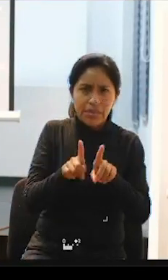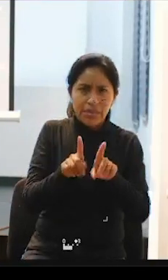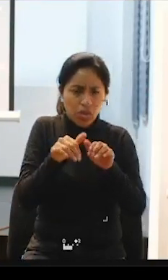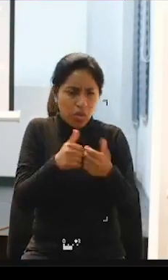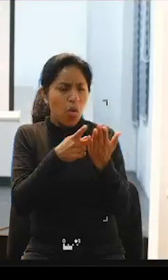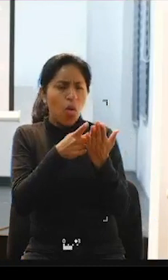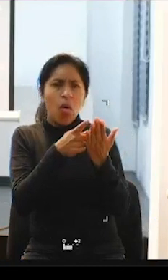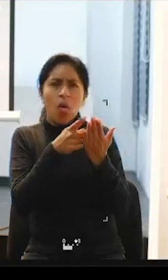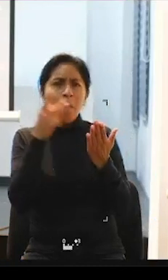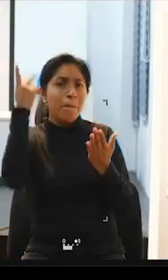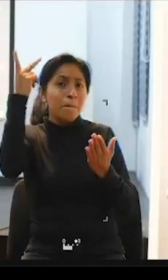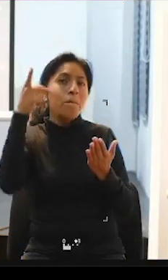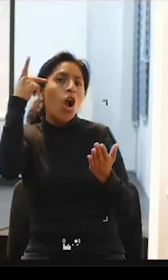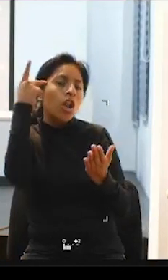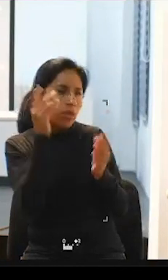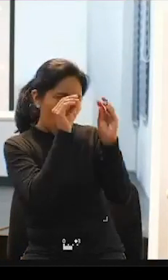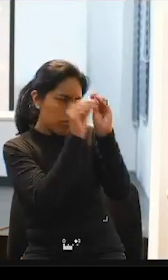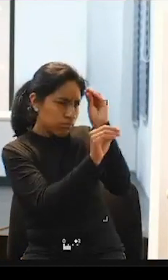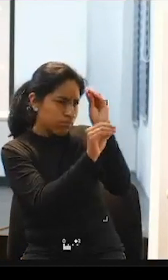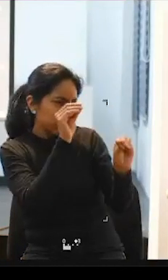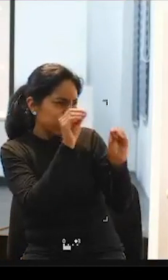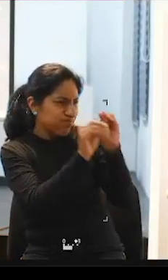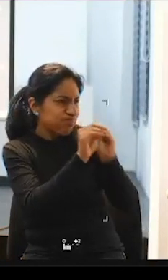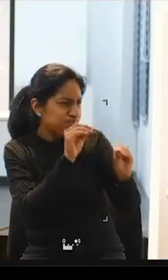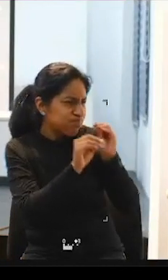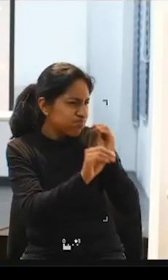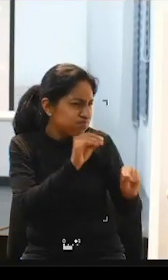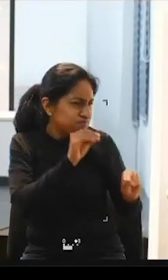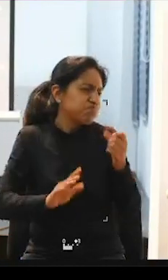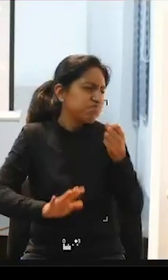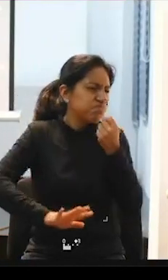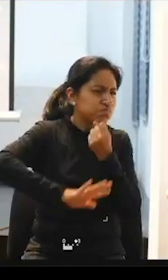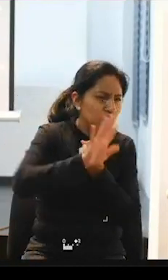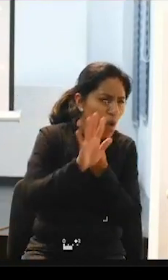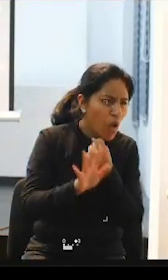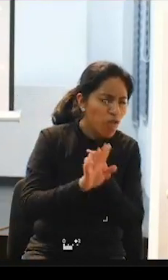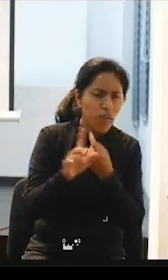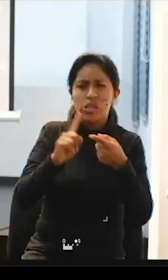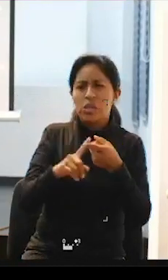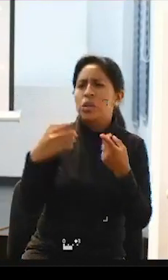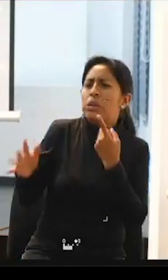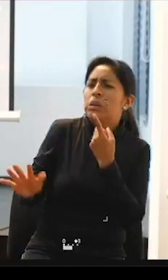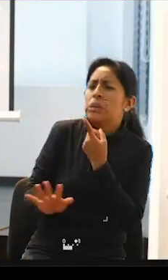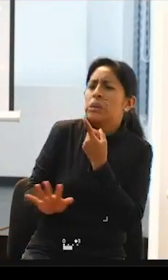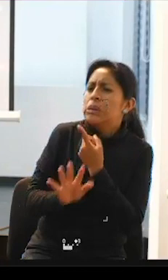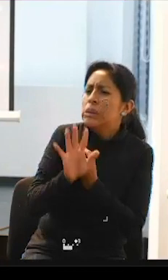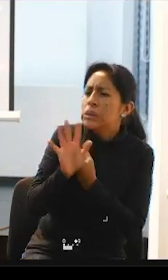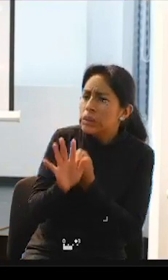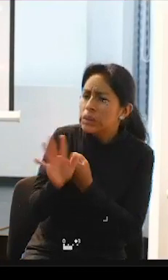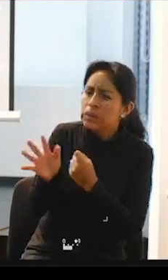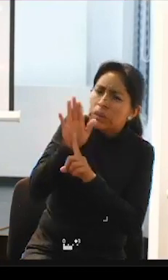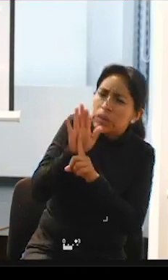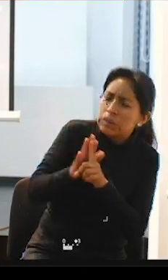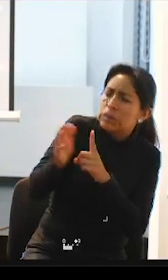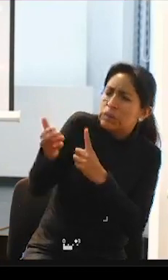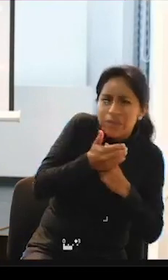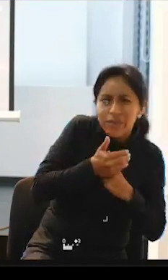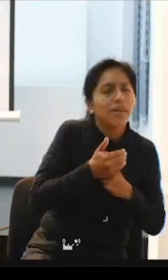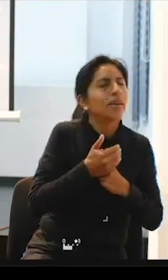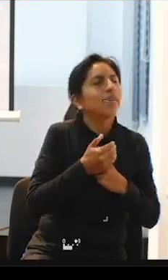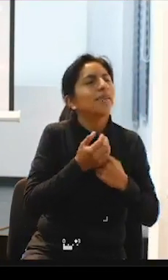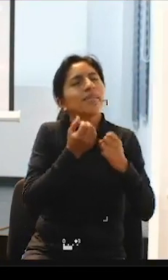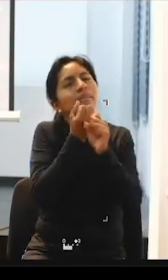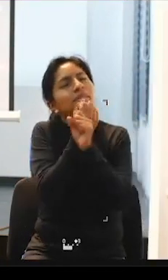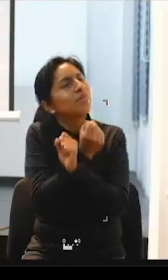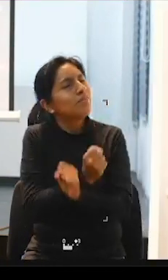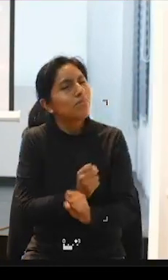efectivizan las políticas sean la de protección la de paternalismo difícilmente se van a dar las condiciones que